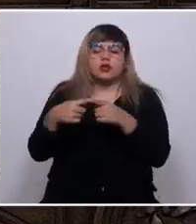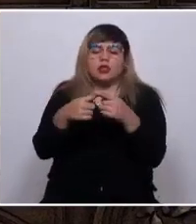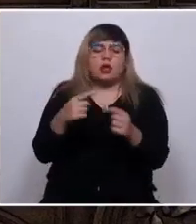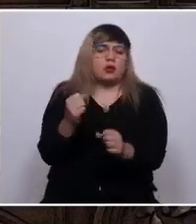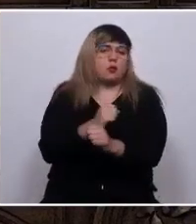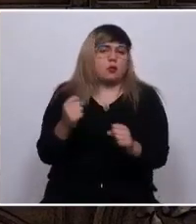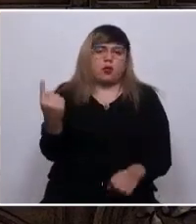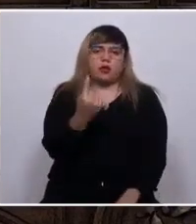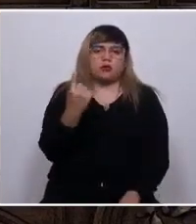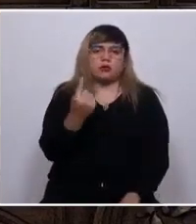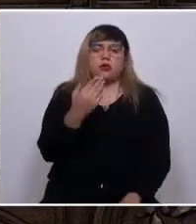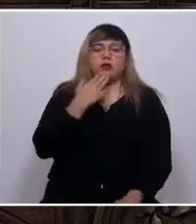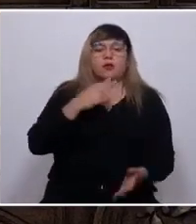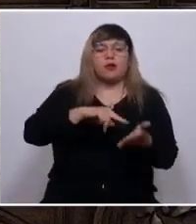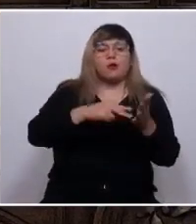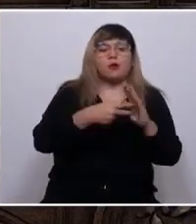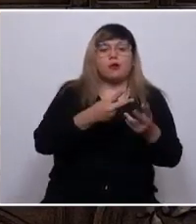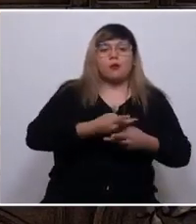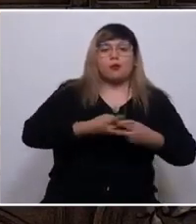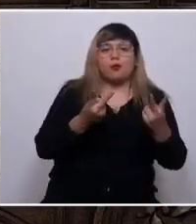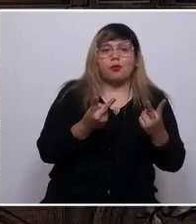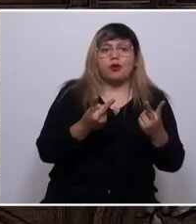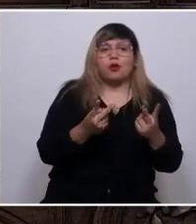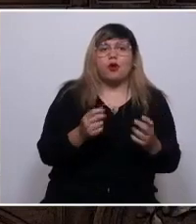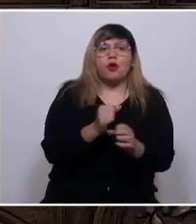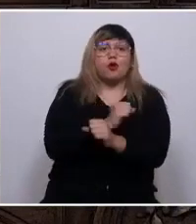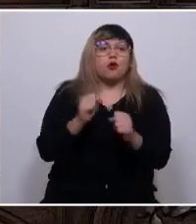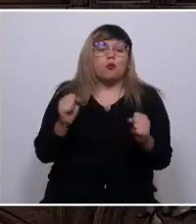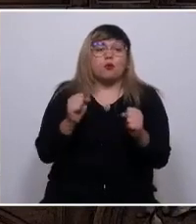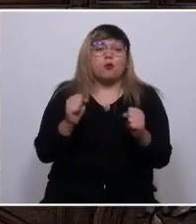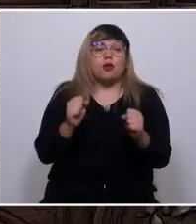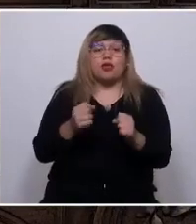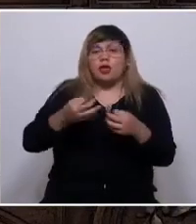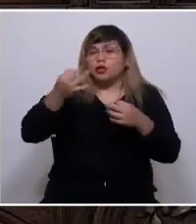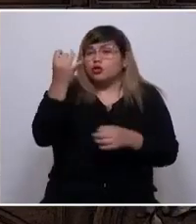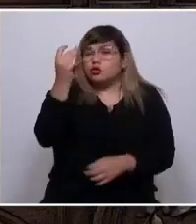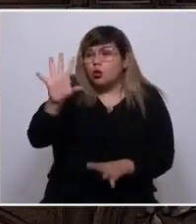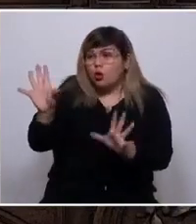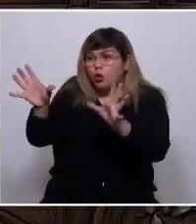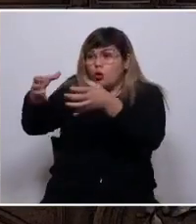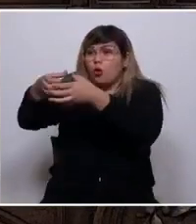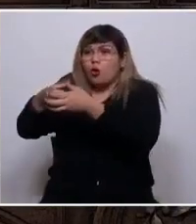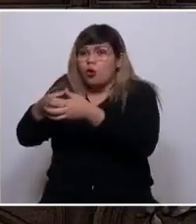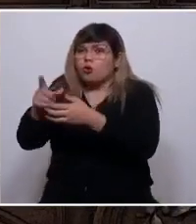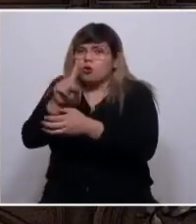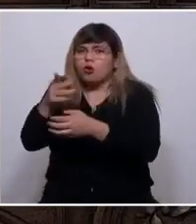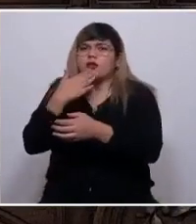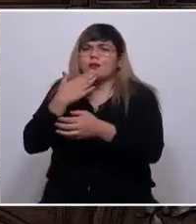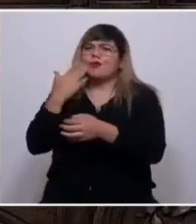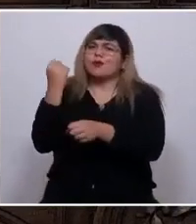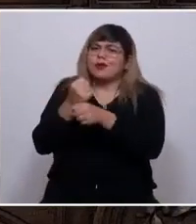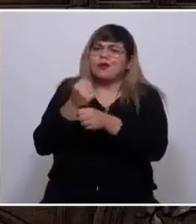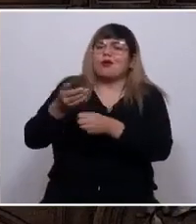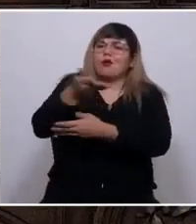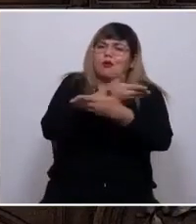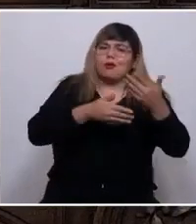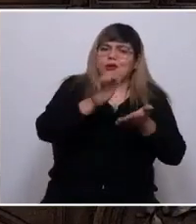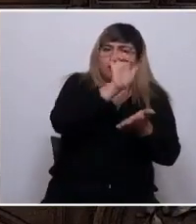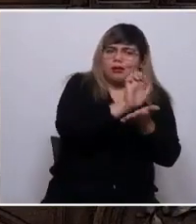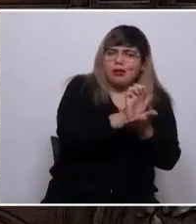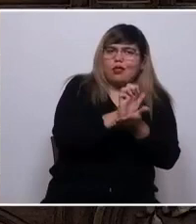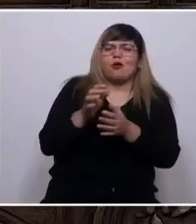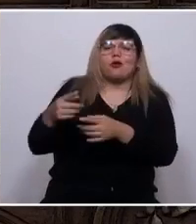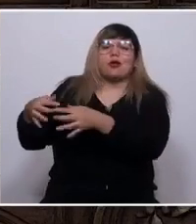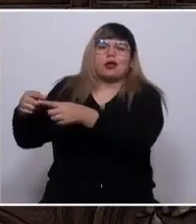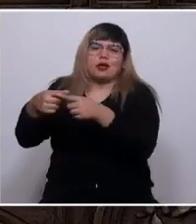tanto la solución a los problemas públicos no puede ser monopolio exclusivo de este, sino que una tarea compartida entre el Estado y la sociedad civil.